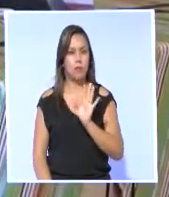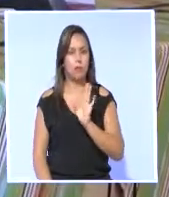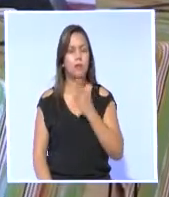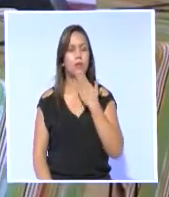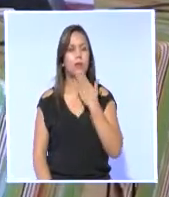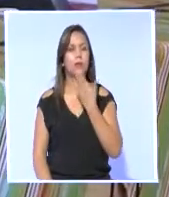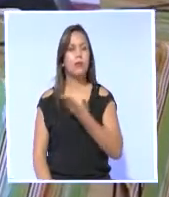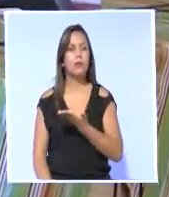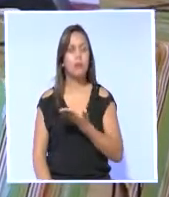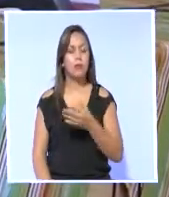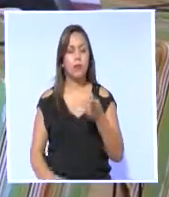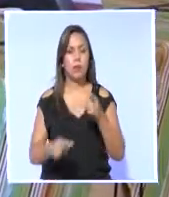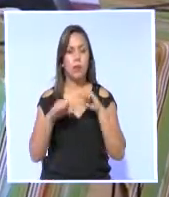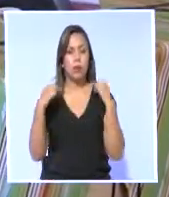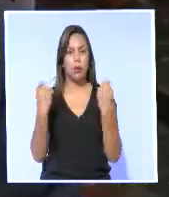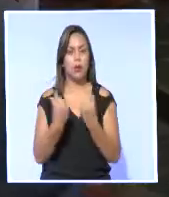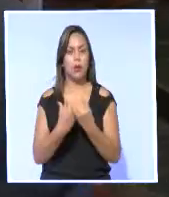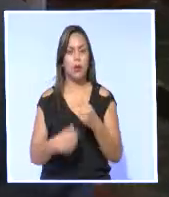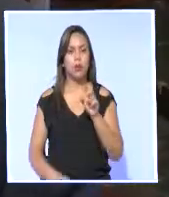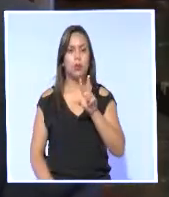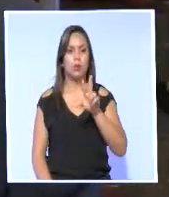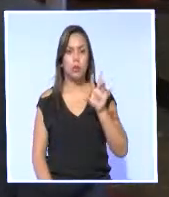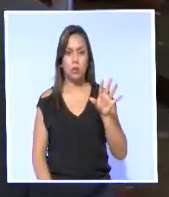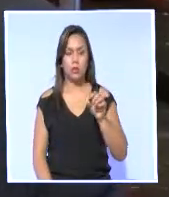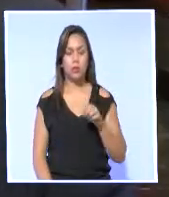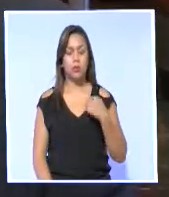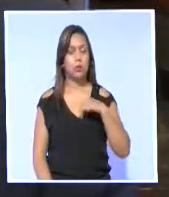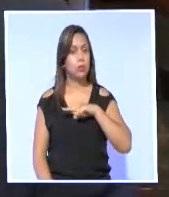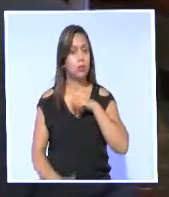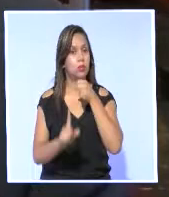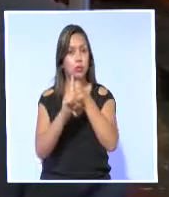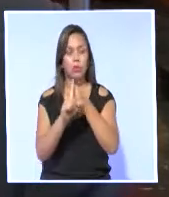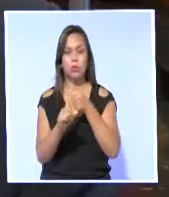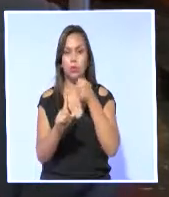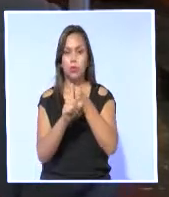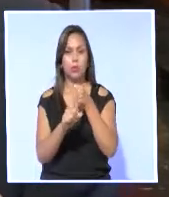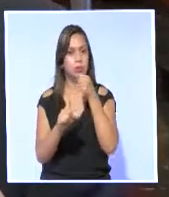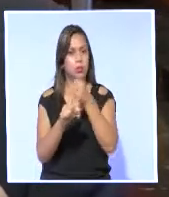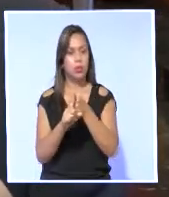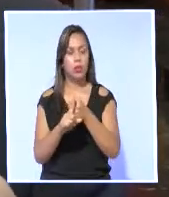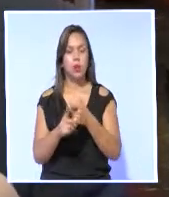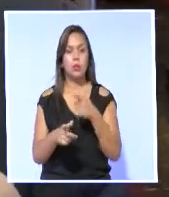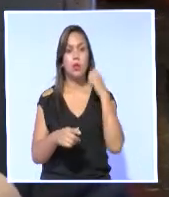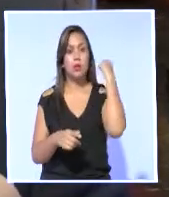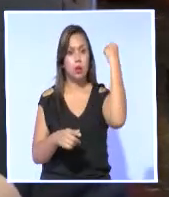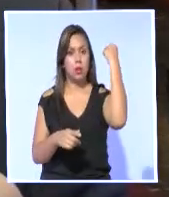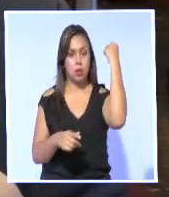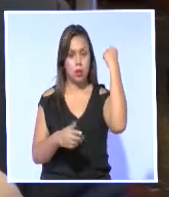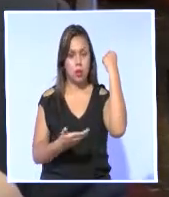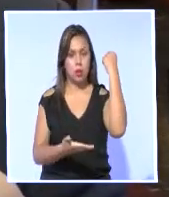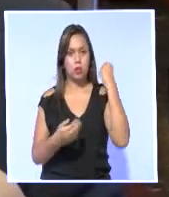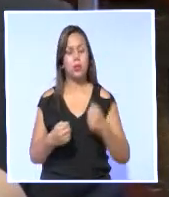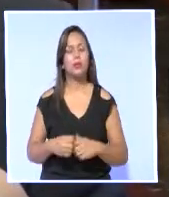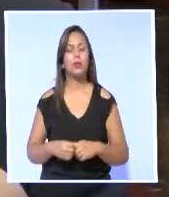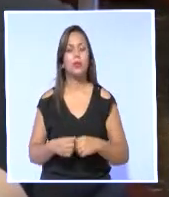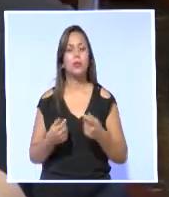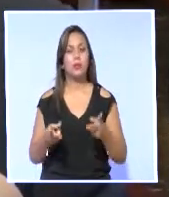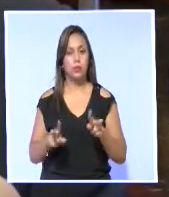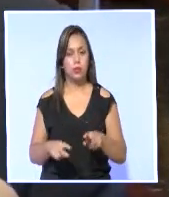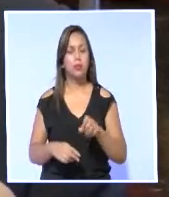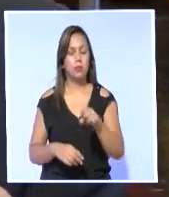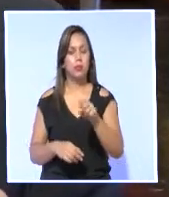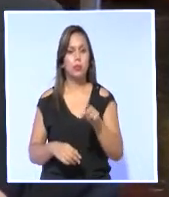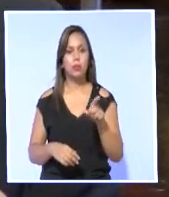postura que adopte el bloque de gobierno. Nosotros luchamos por el incremento de derechos y la libre postulación en este sentido